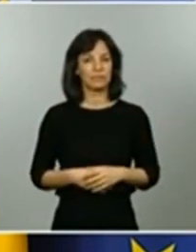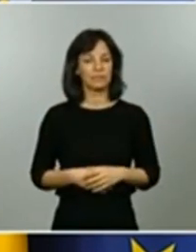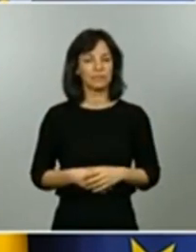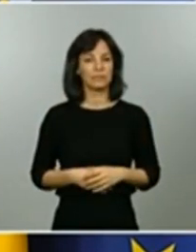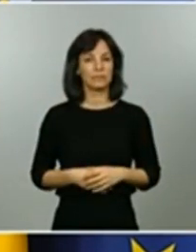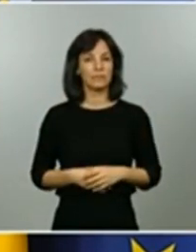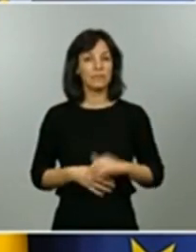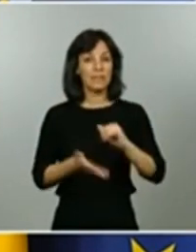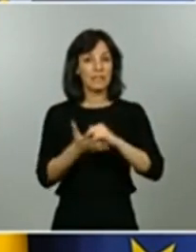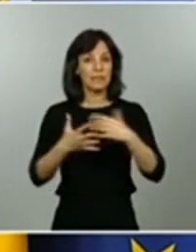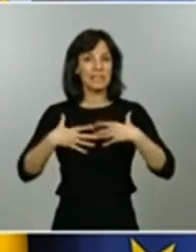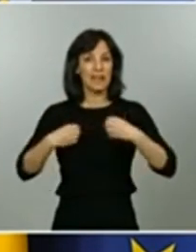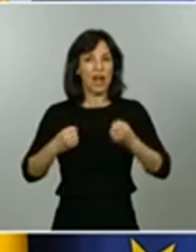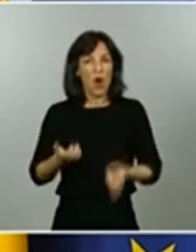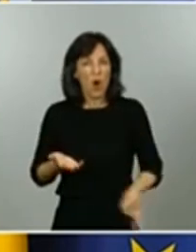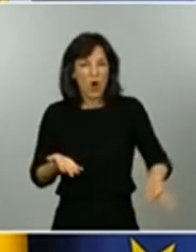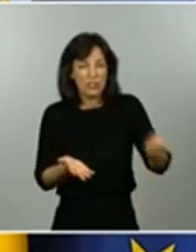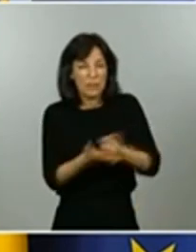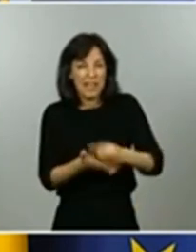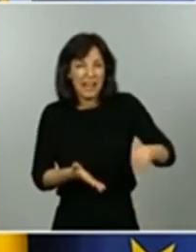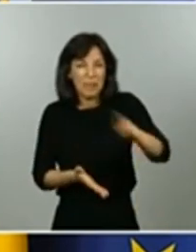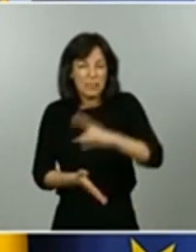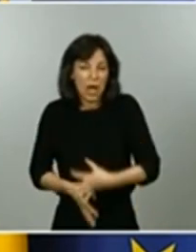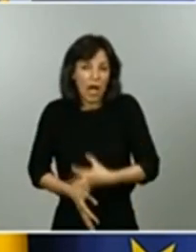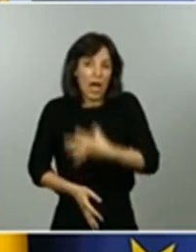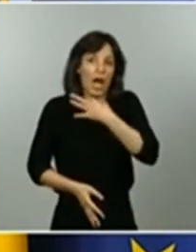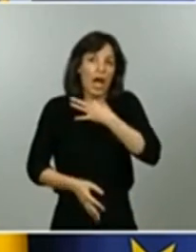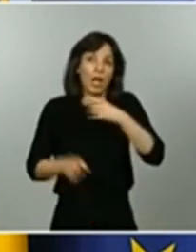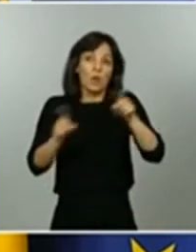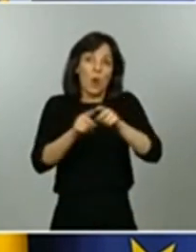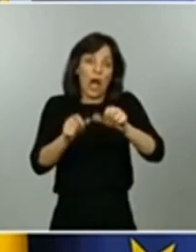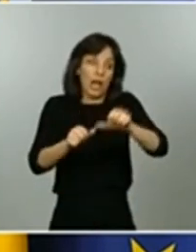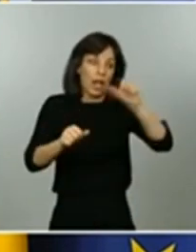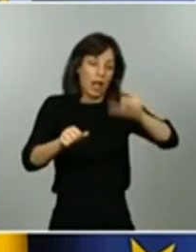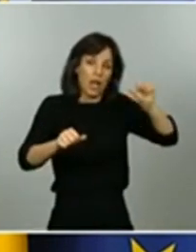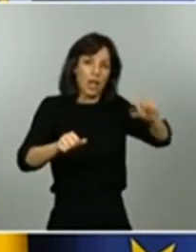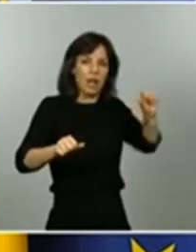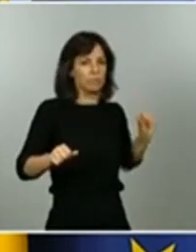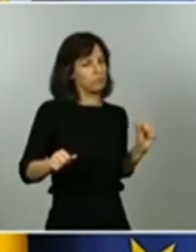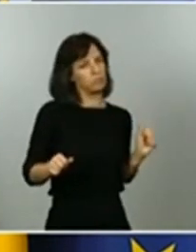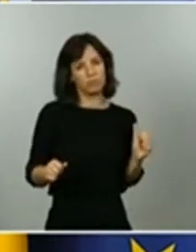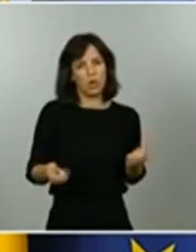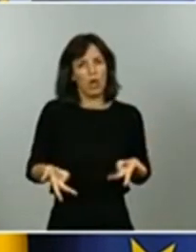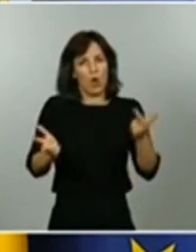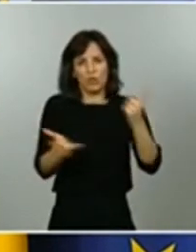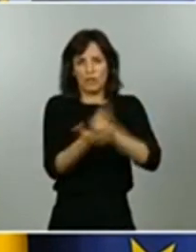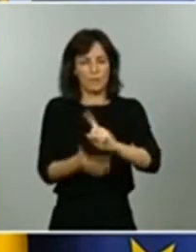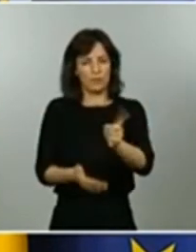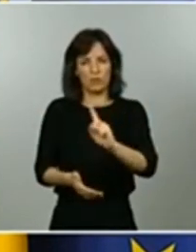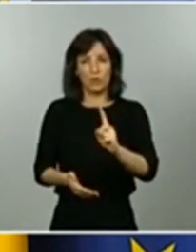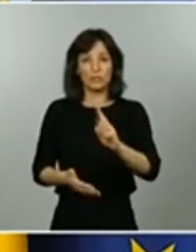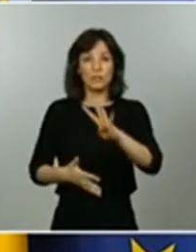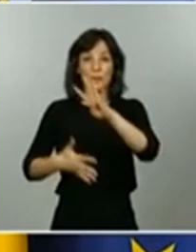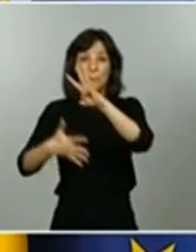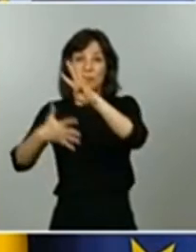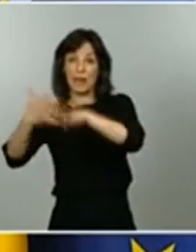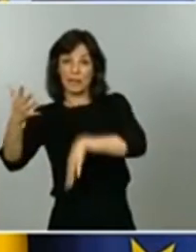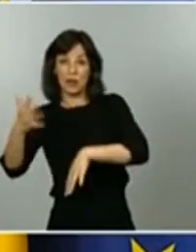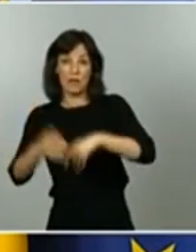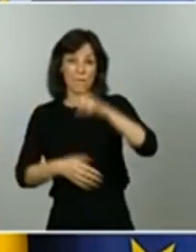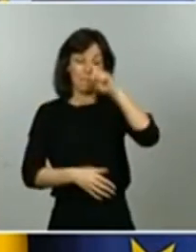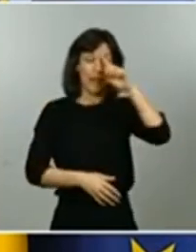estar en la situación límite en la que ha estado durante mucho tiempo por lo tanto Barcelona y Madrid cuando sus datos